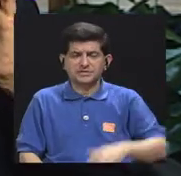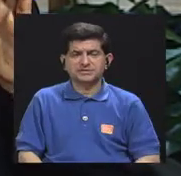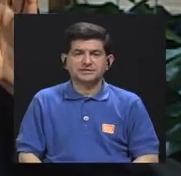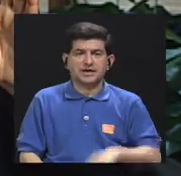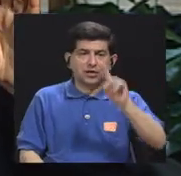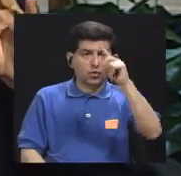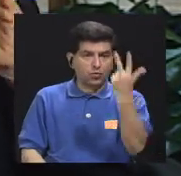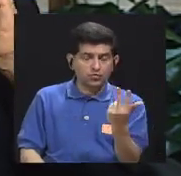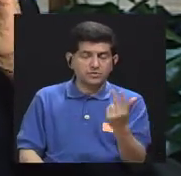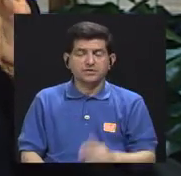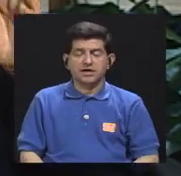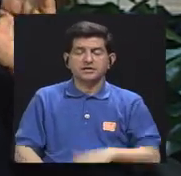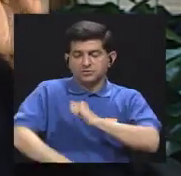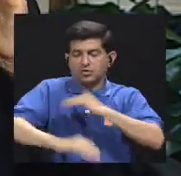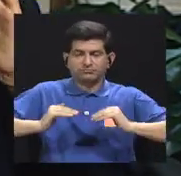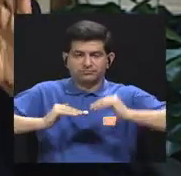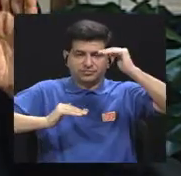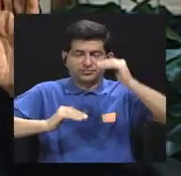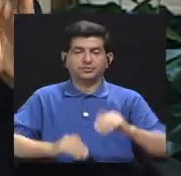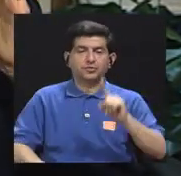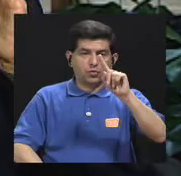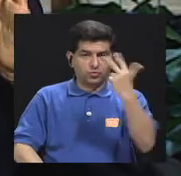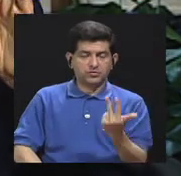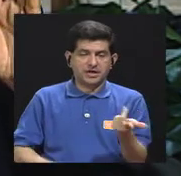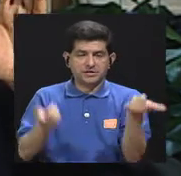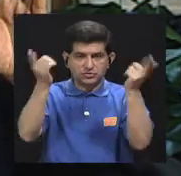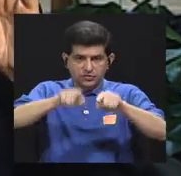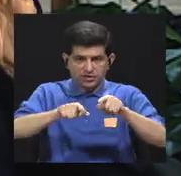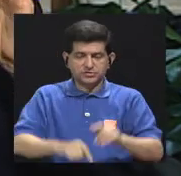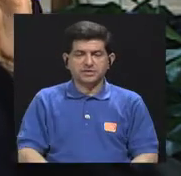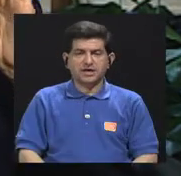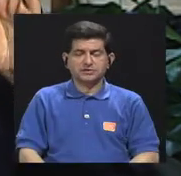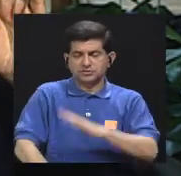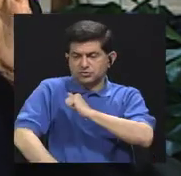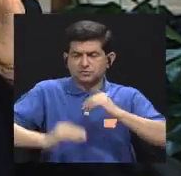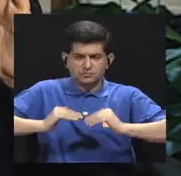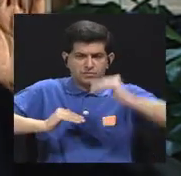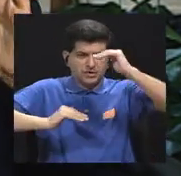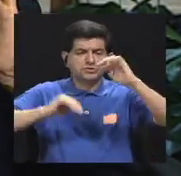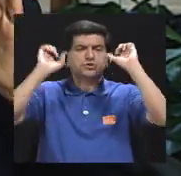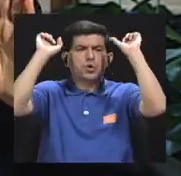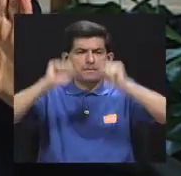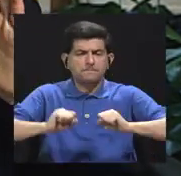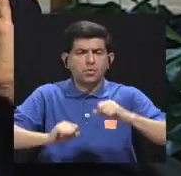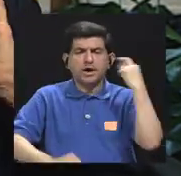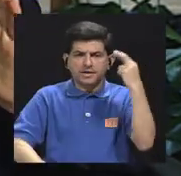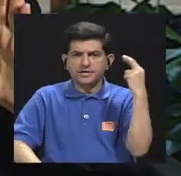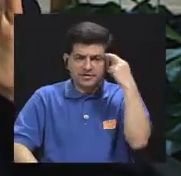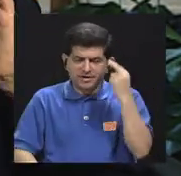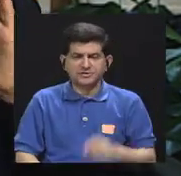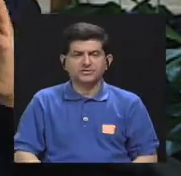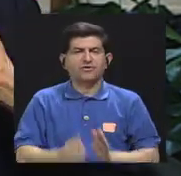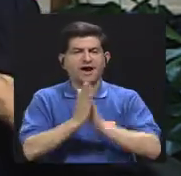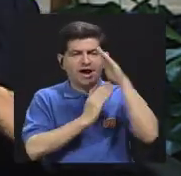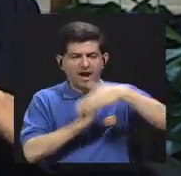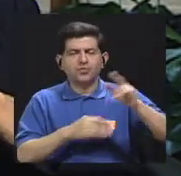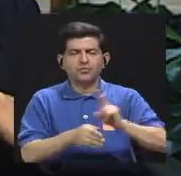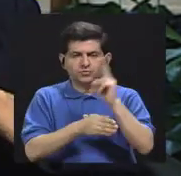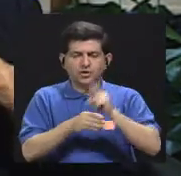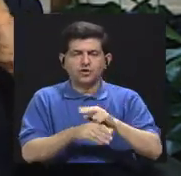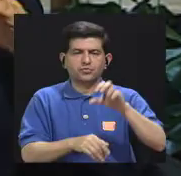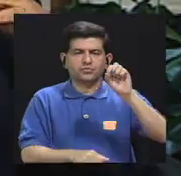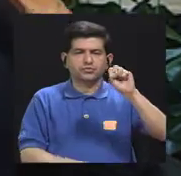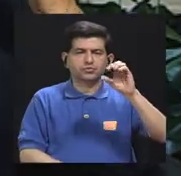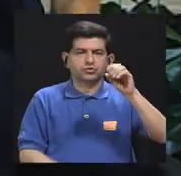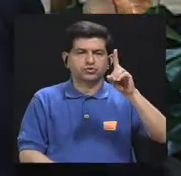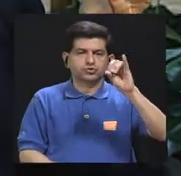es de una tercera parte una tercera parte de los casos de hipertensión se pueden deber a un exceso de consumo de sodio